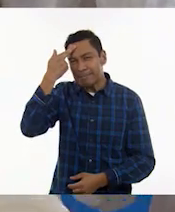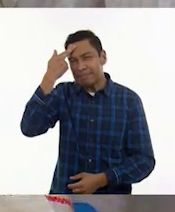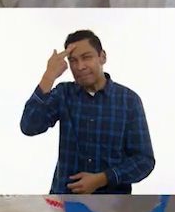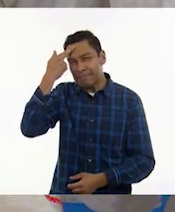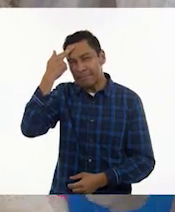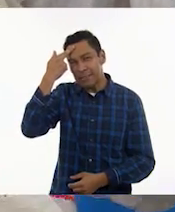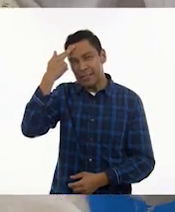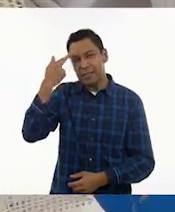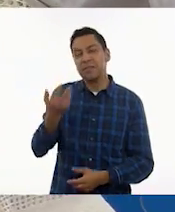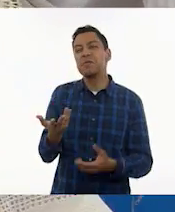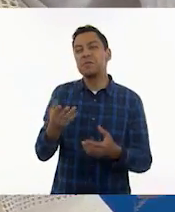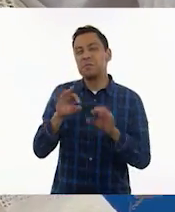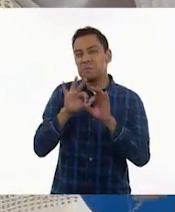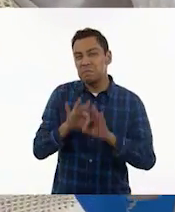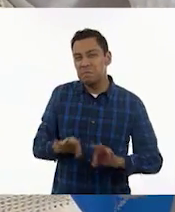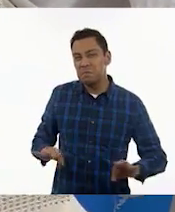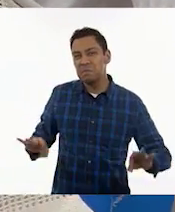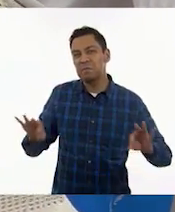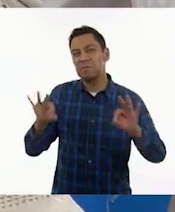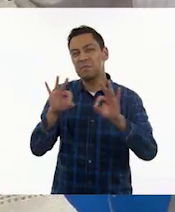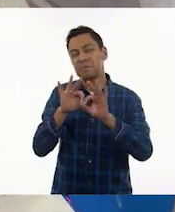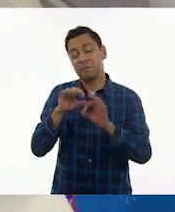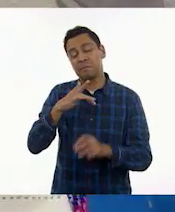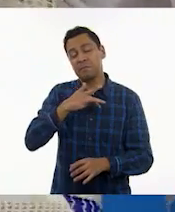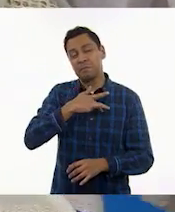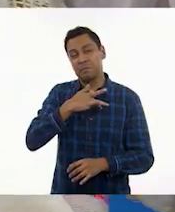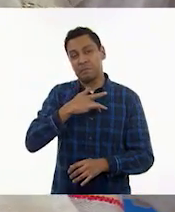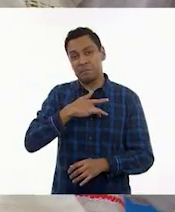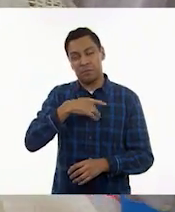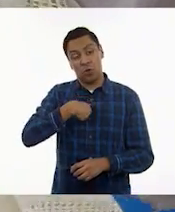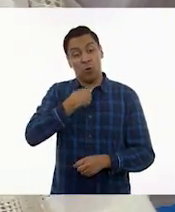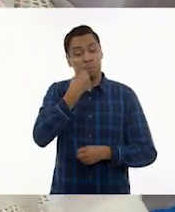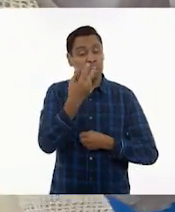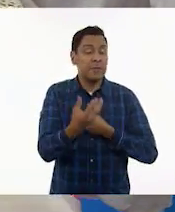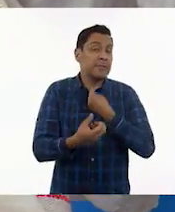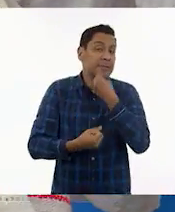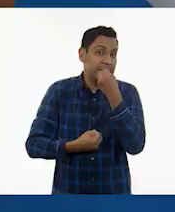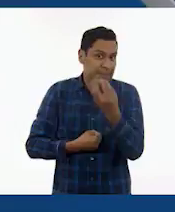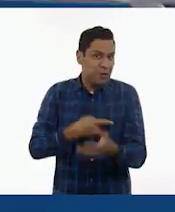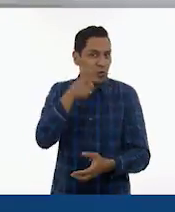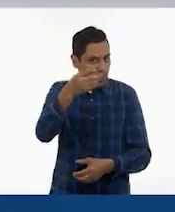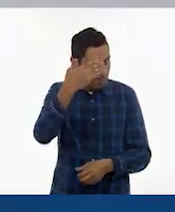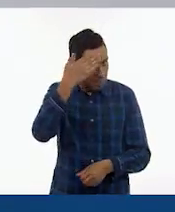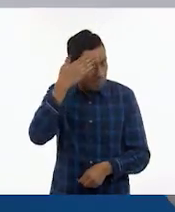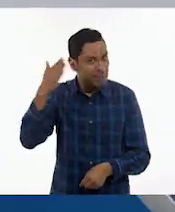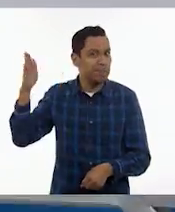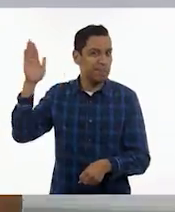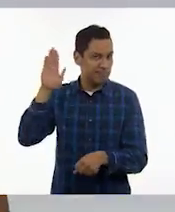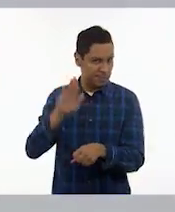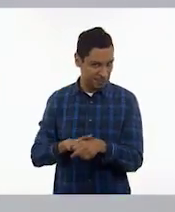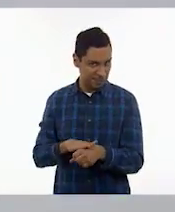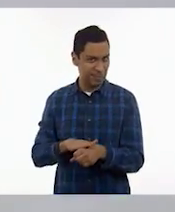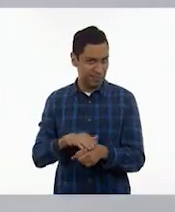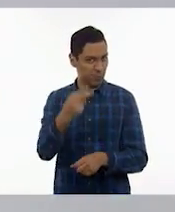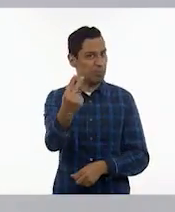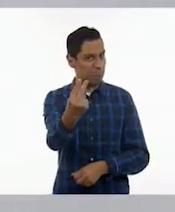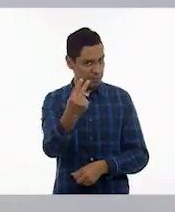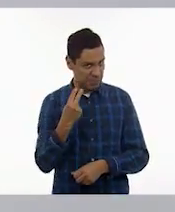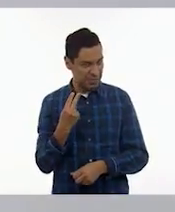sí, ritmo. Ay. Que el corazón, yo cuando te fuiste.